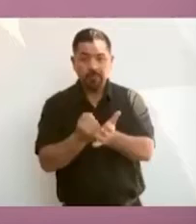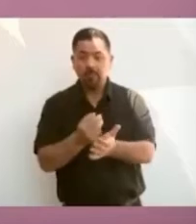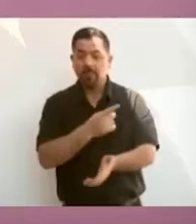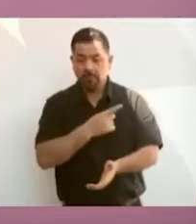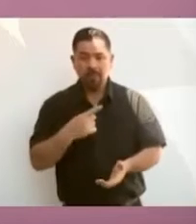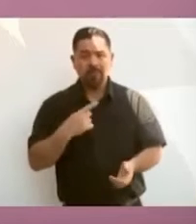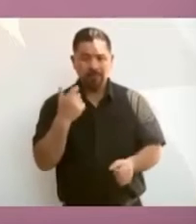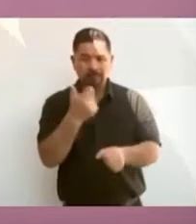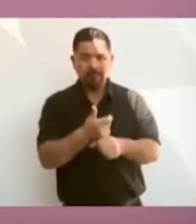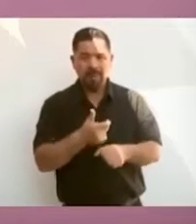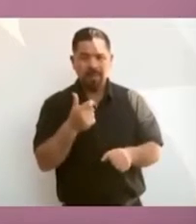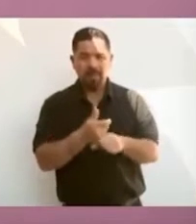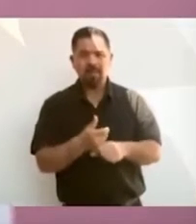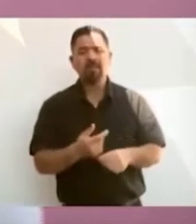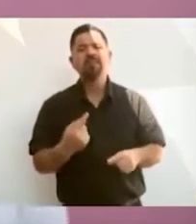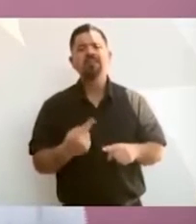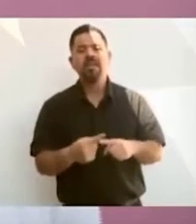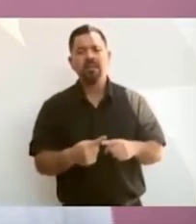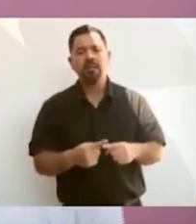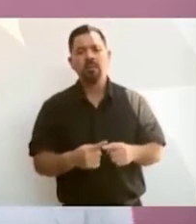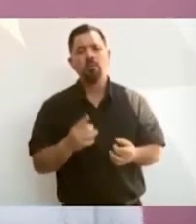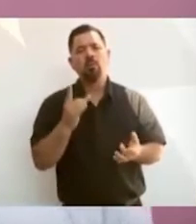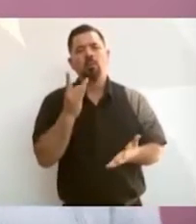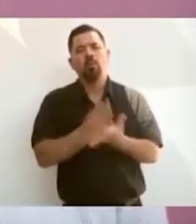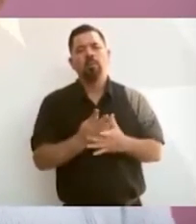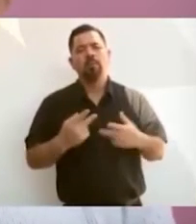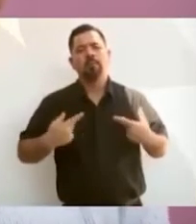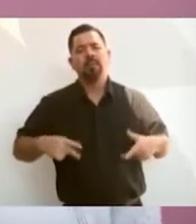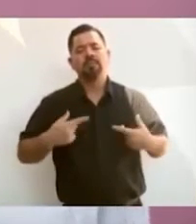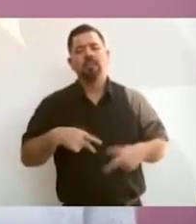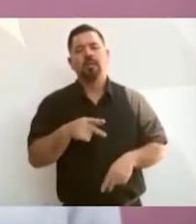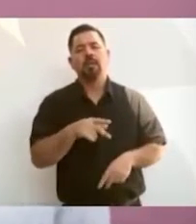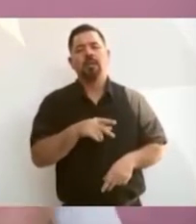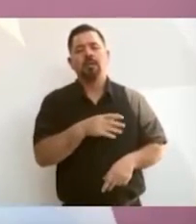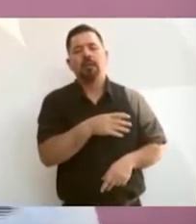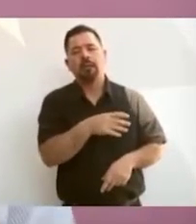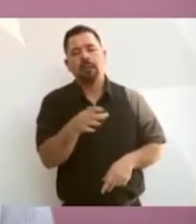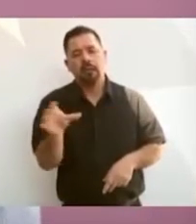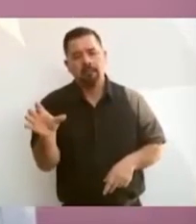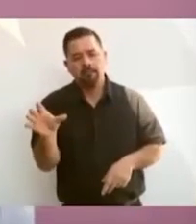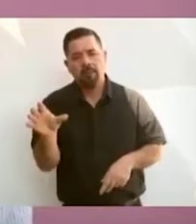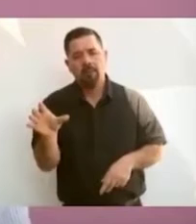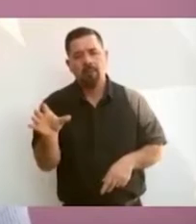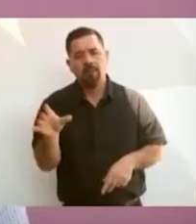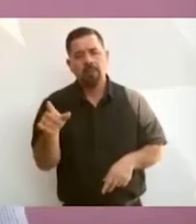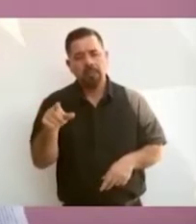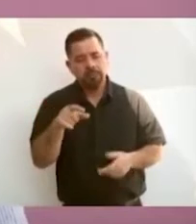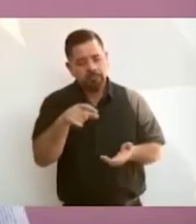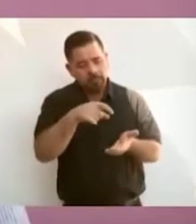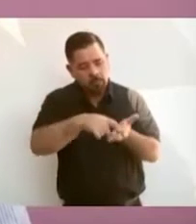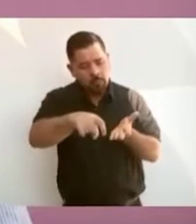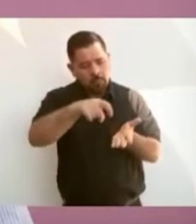el campesino, porque al comprar una mercancía iba incluido un impuesto.